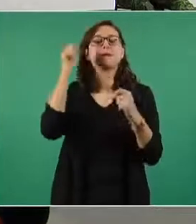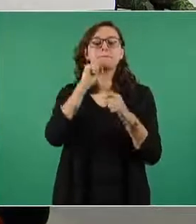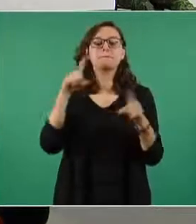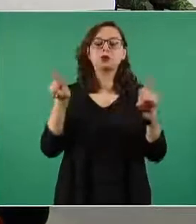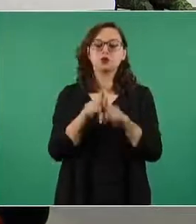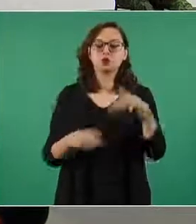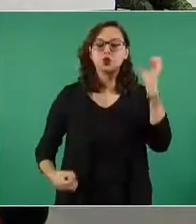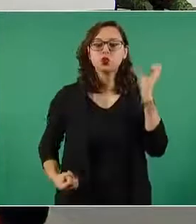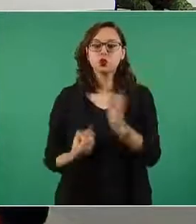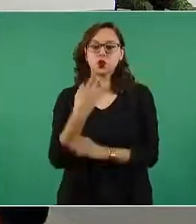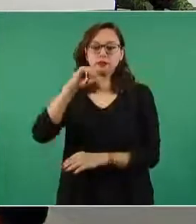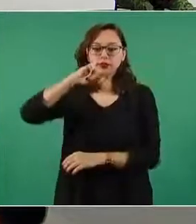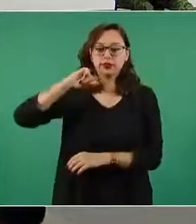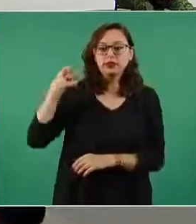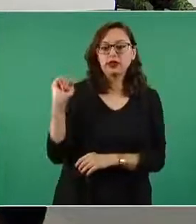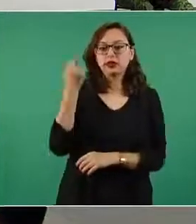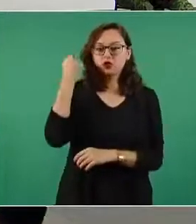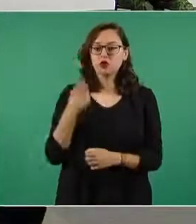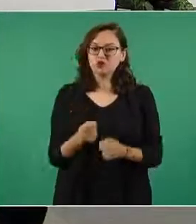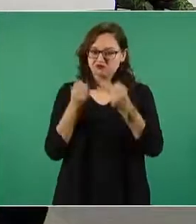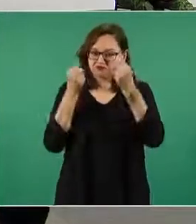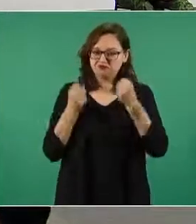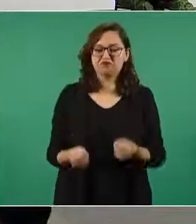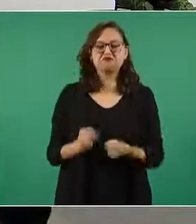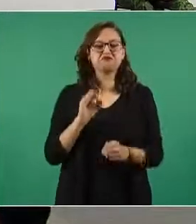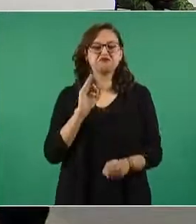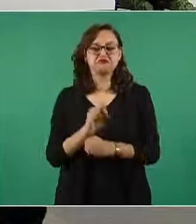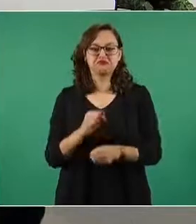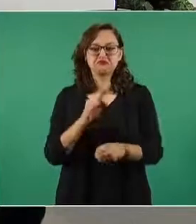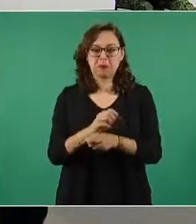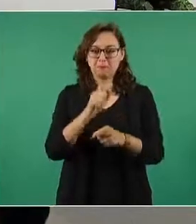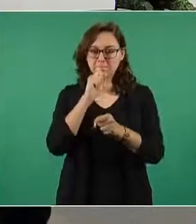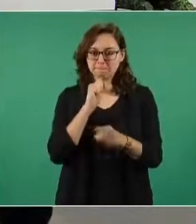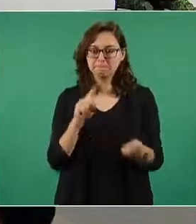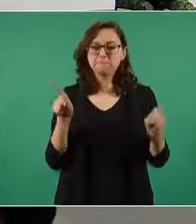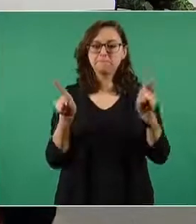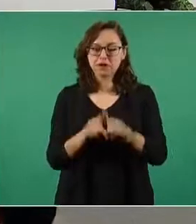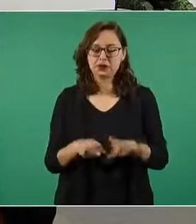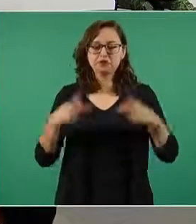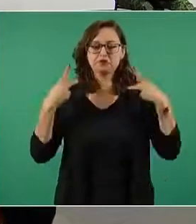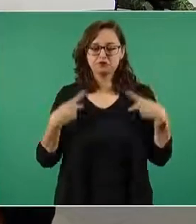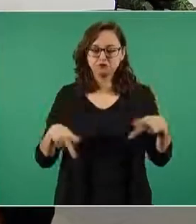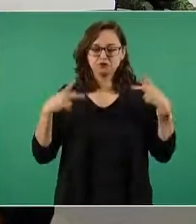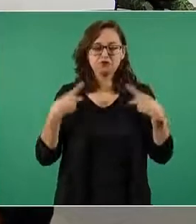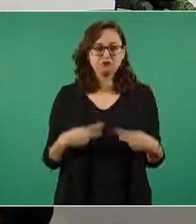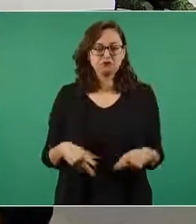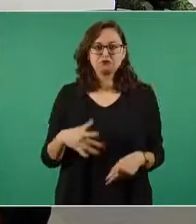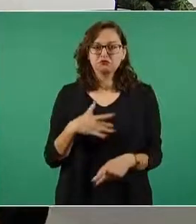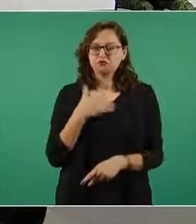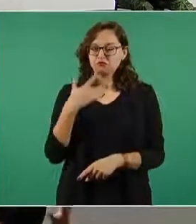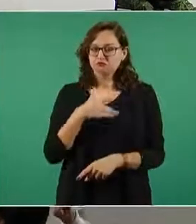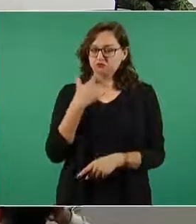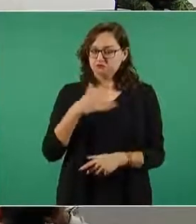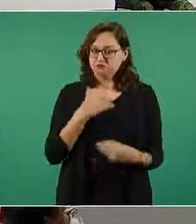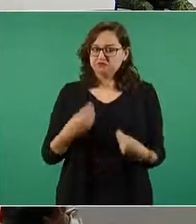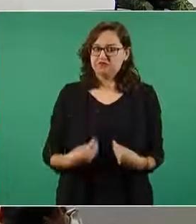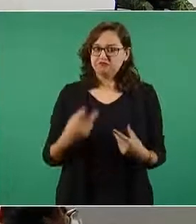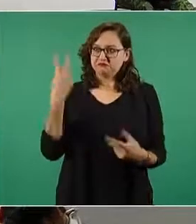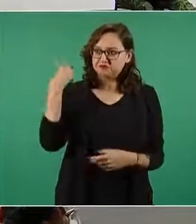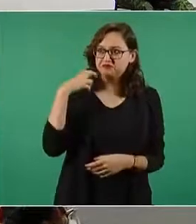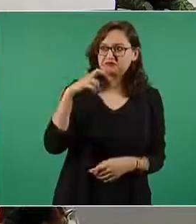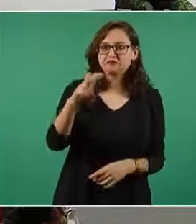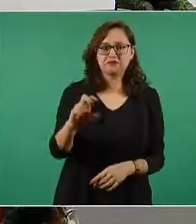información para una eficiente y segura operación aérea y una mejor experiencia para el pasajero habiéndose adquirido